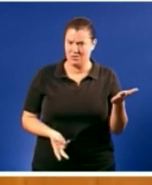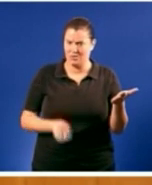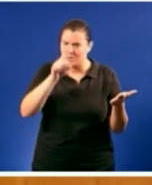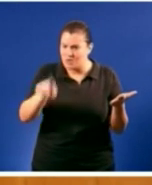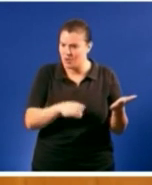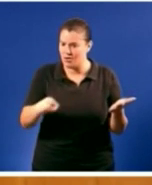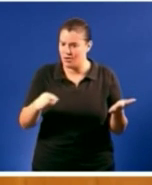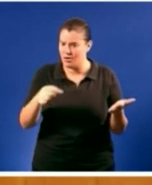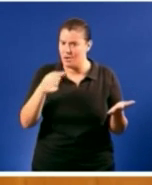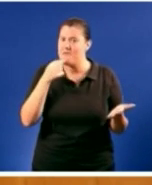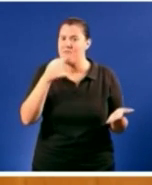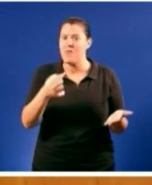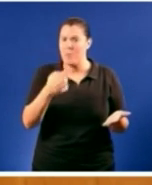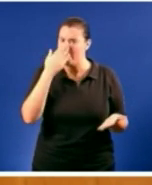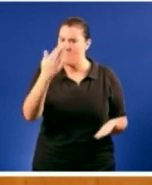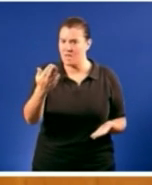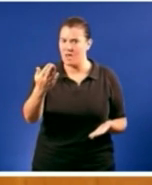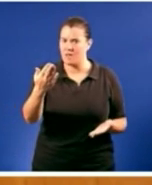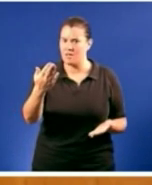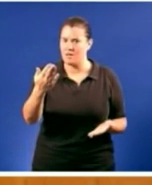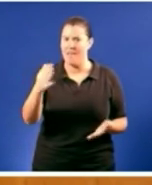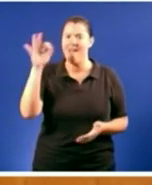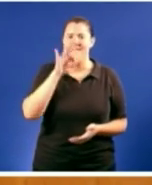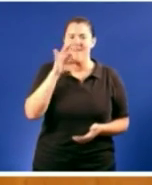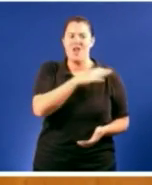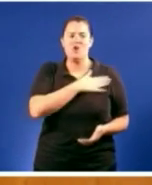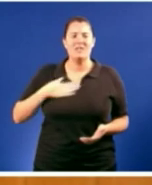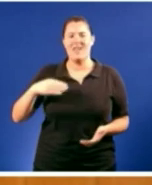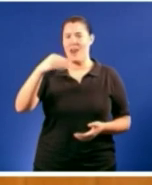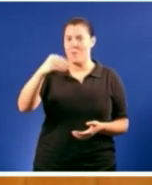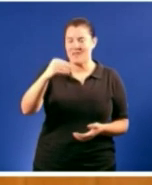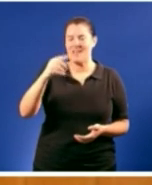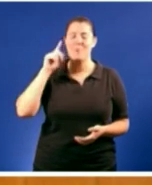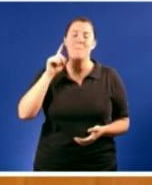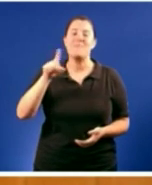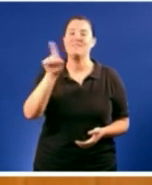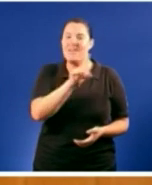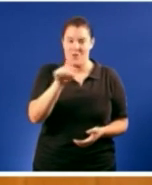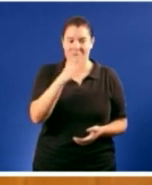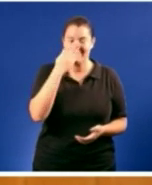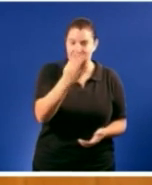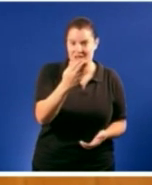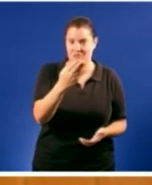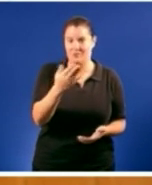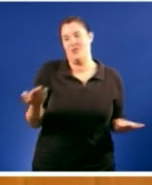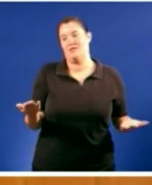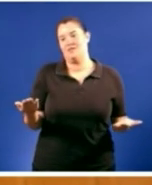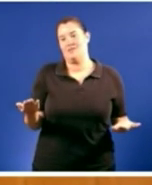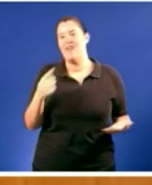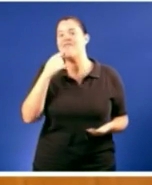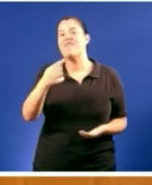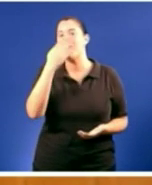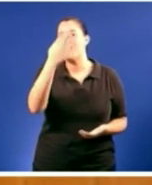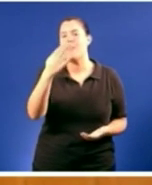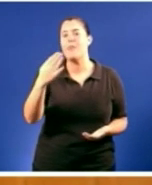Diga a verdade. Os galegos queren un presidente que non llesminta. Diga a verdade, por favor. Vostede leu a